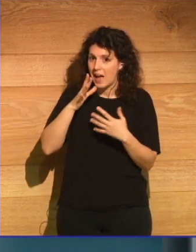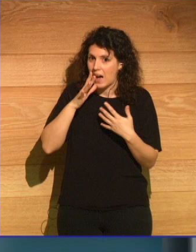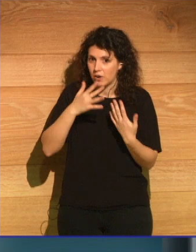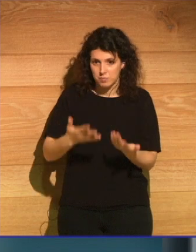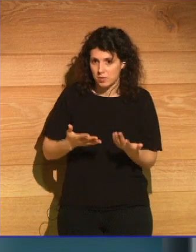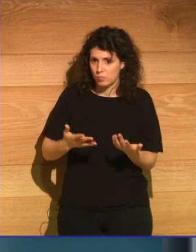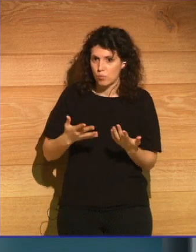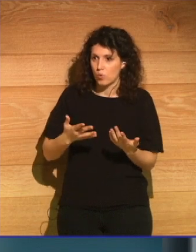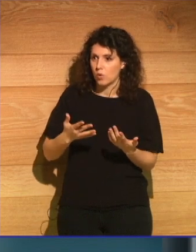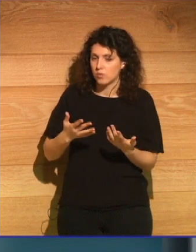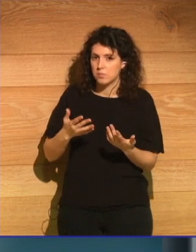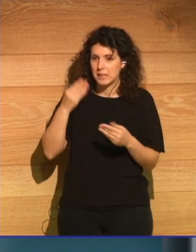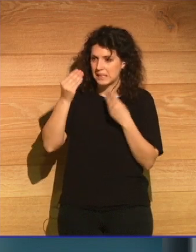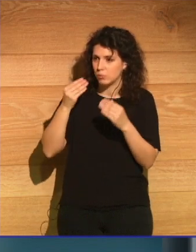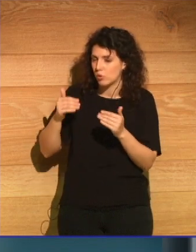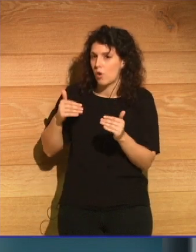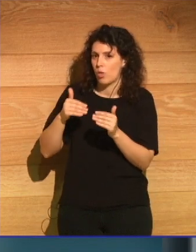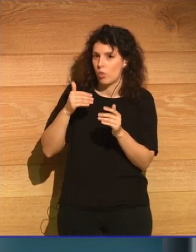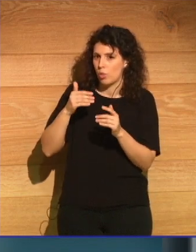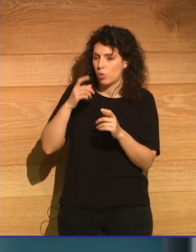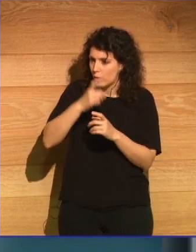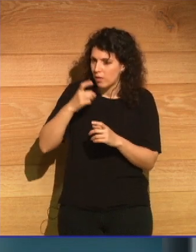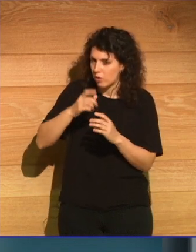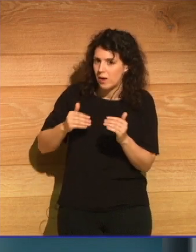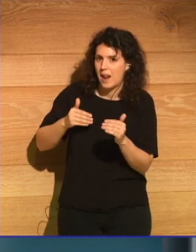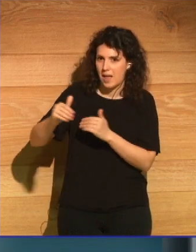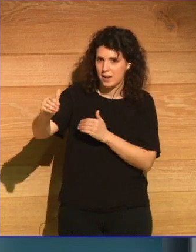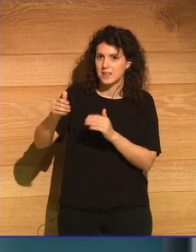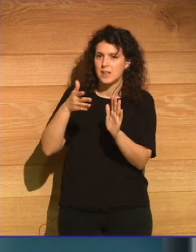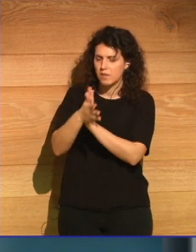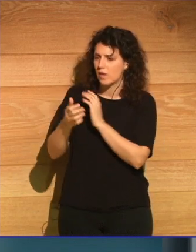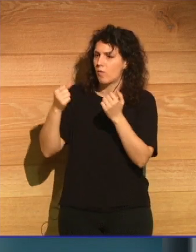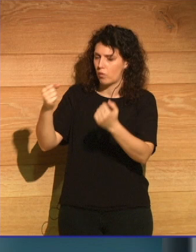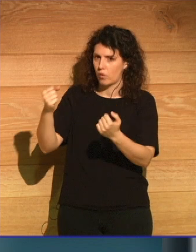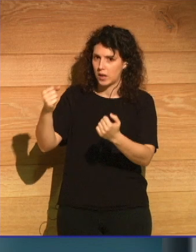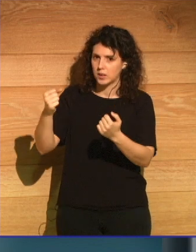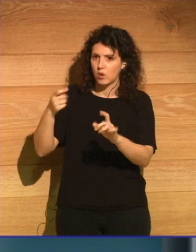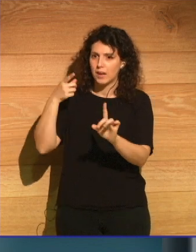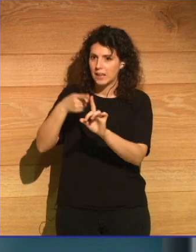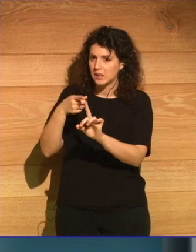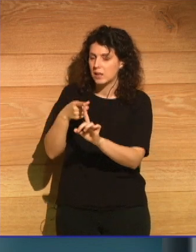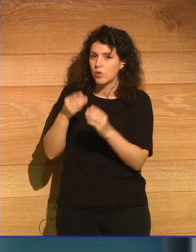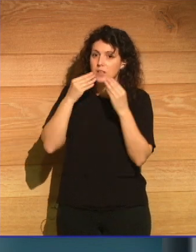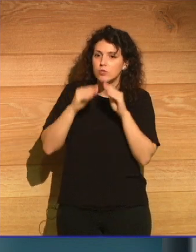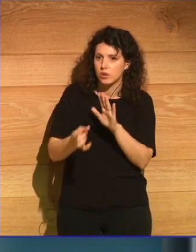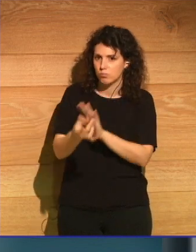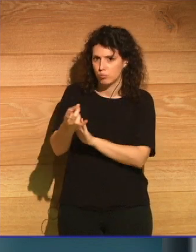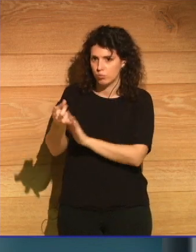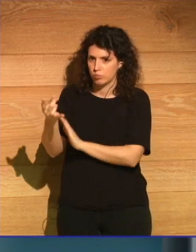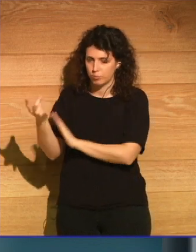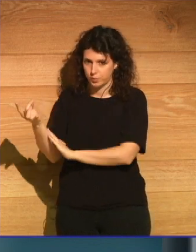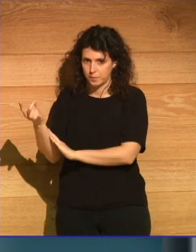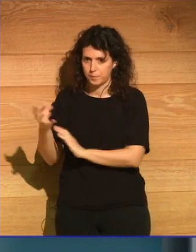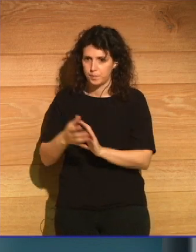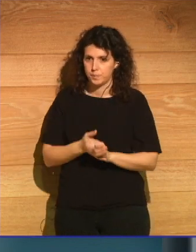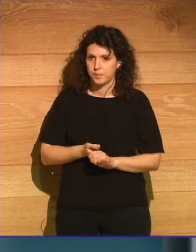duraderos y con lo cual tienen mucho potencial para crear historias y que se queden